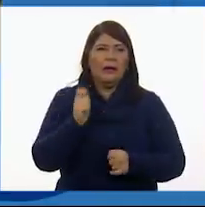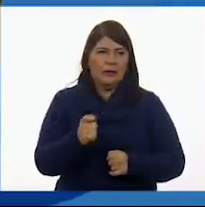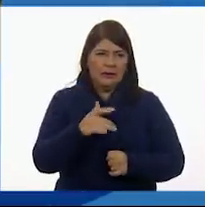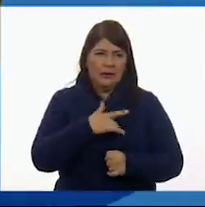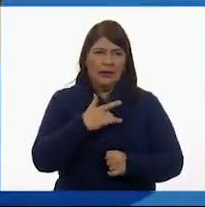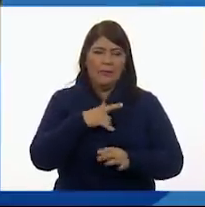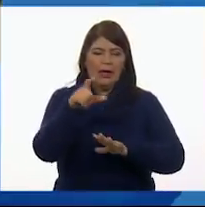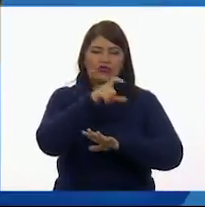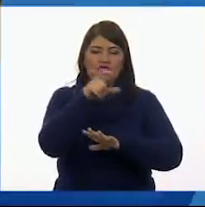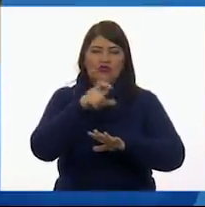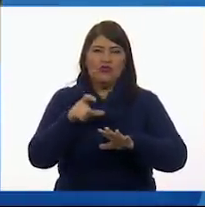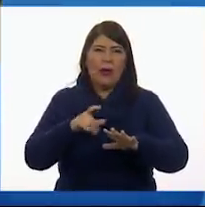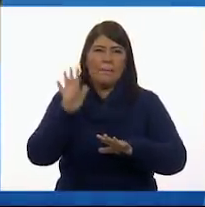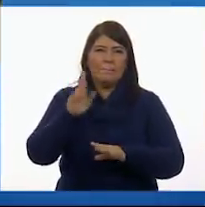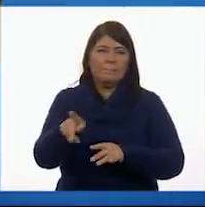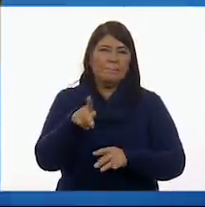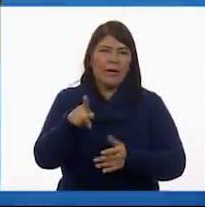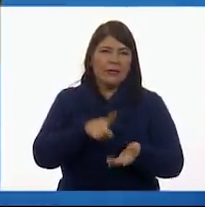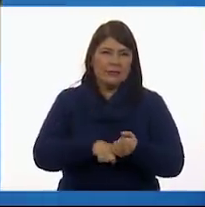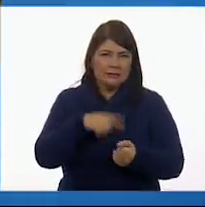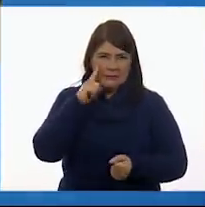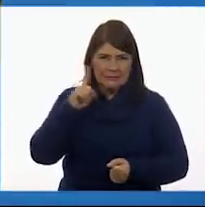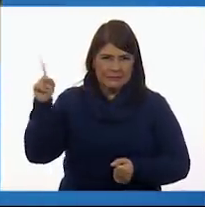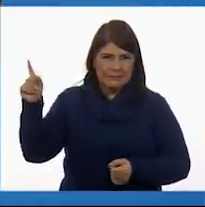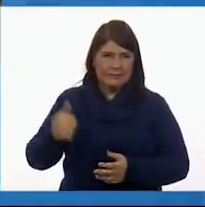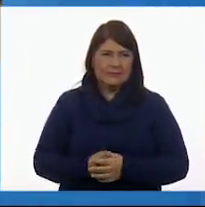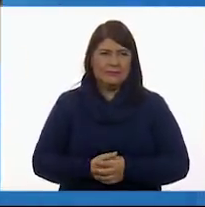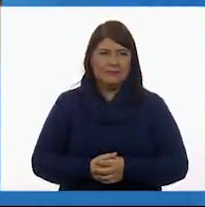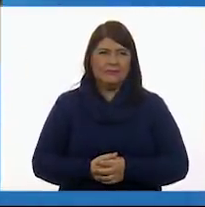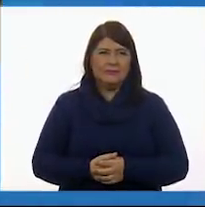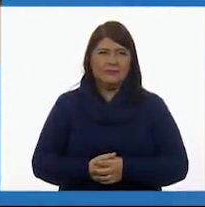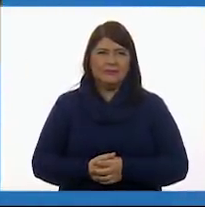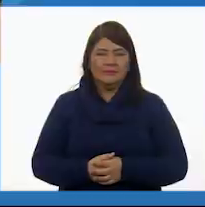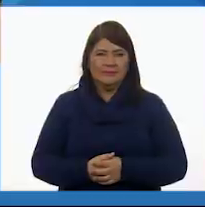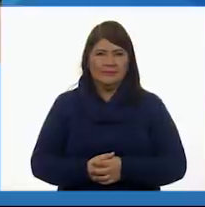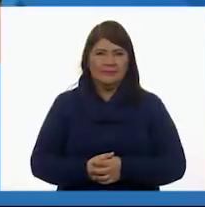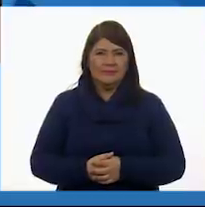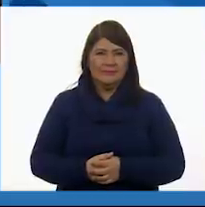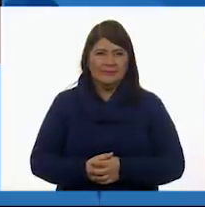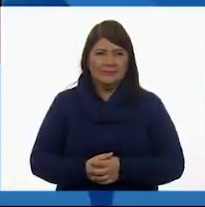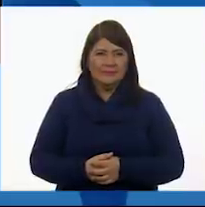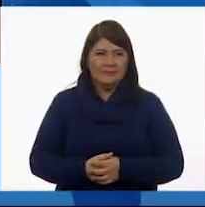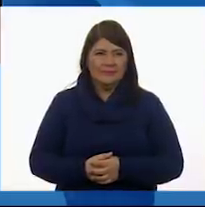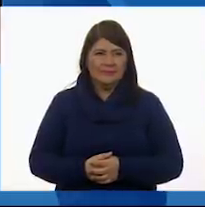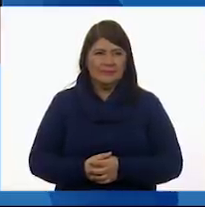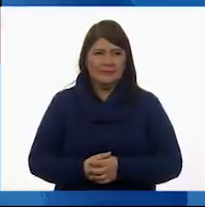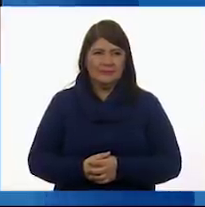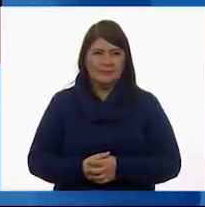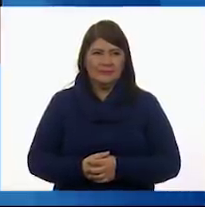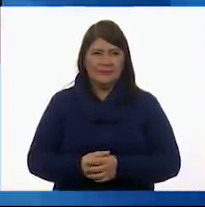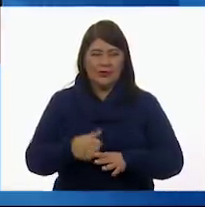aerosol. Bueno, aquí me pasé un poquito.